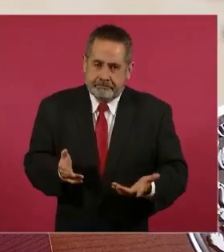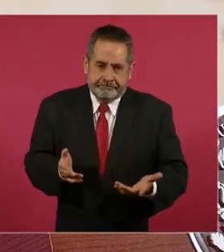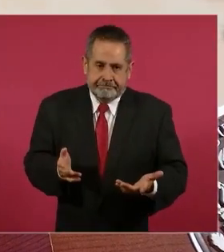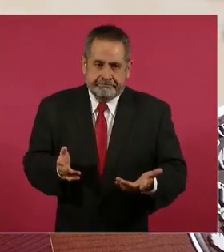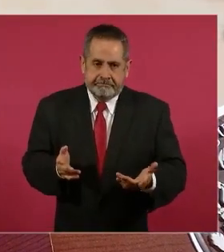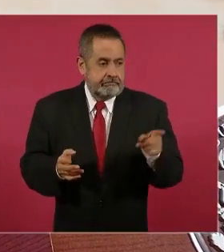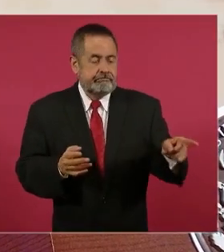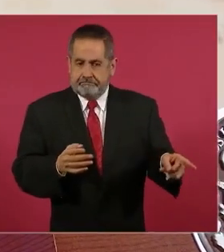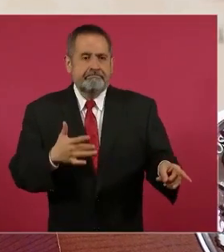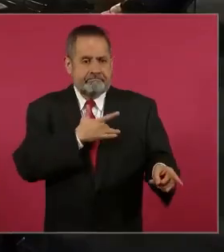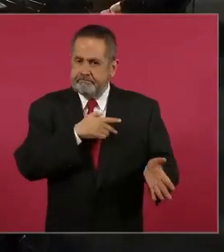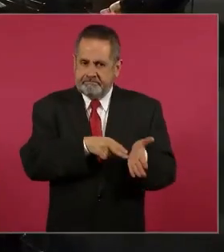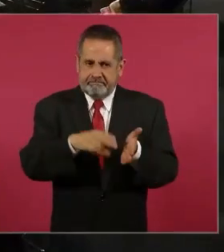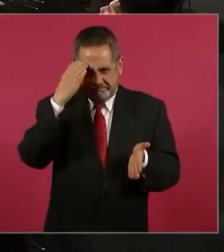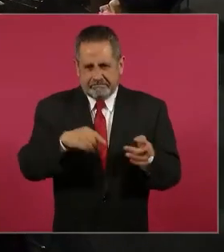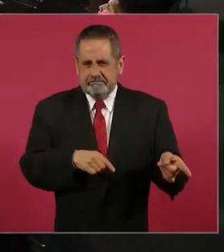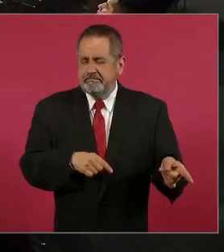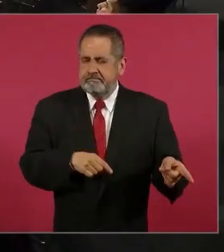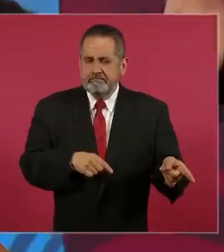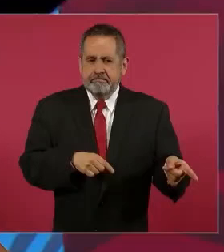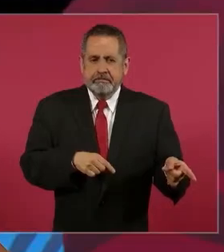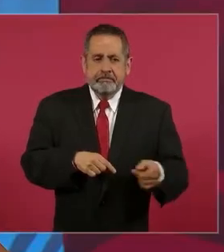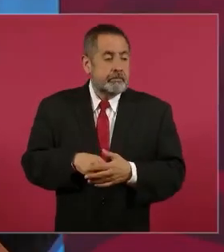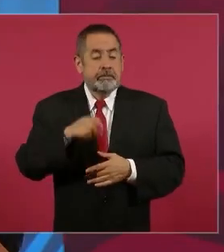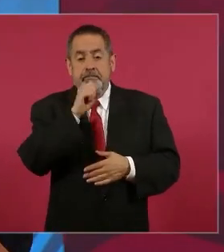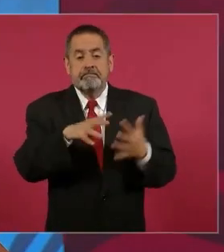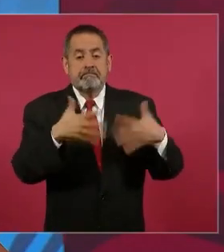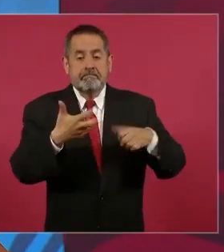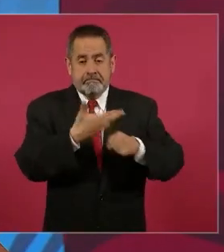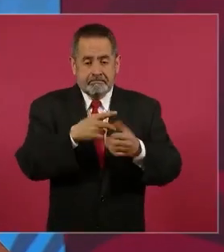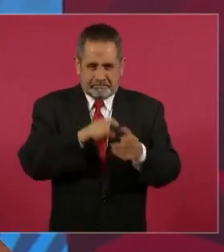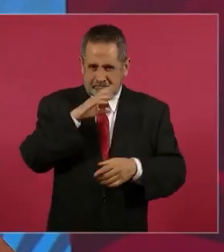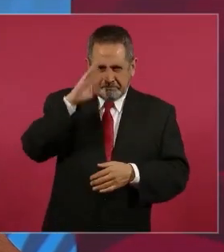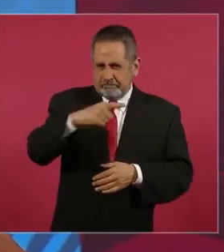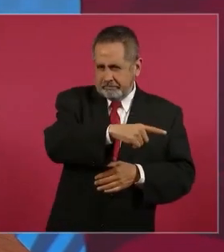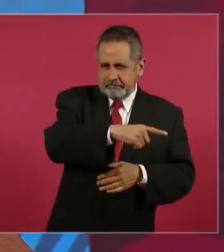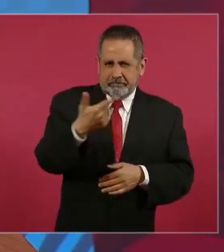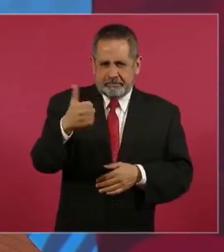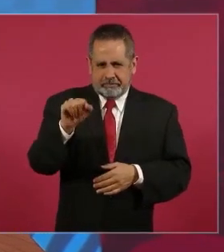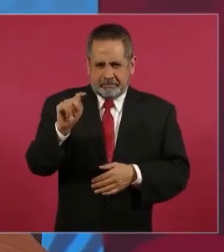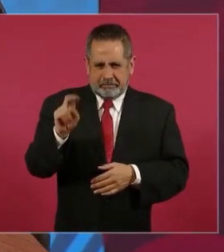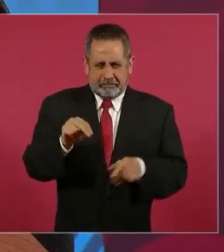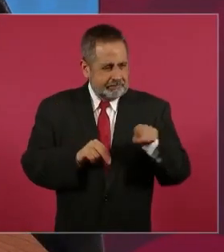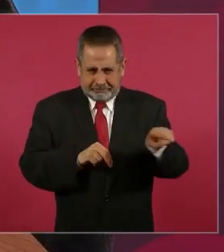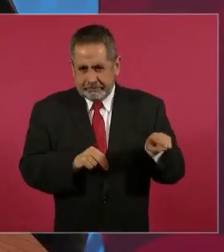y la perversidad los mismos empresarios ahí viene lo del señor Gastón